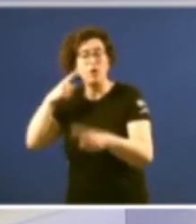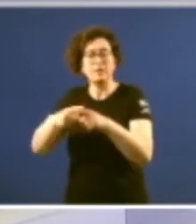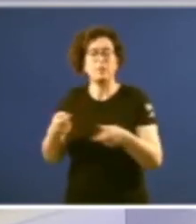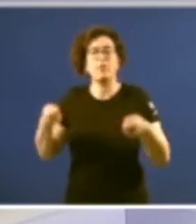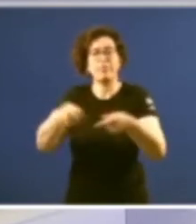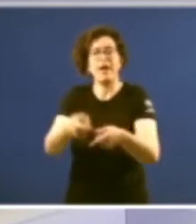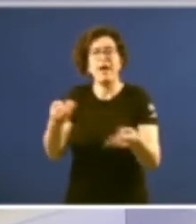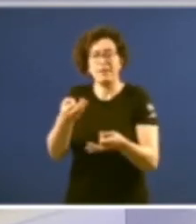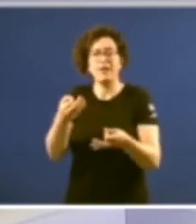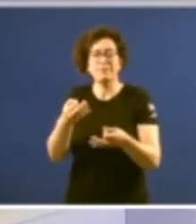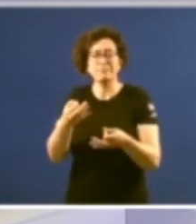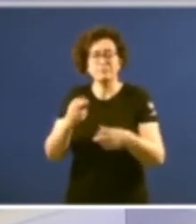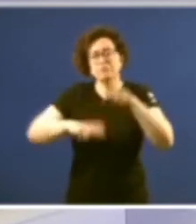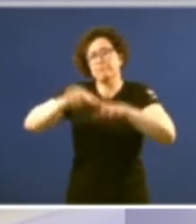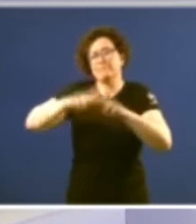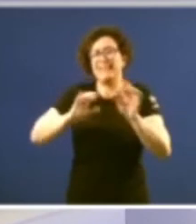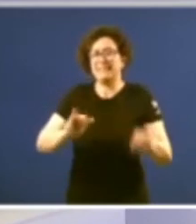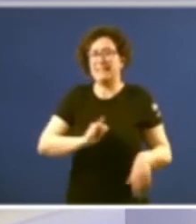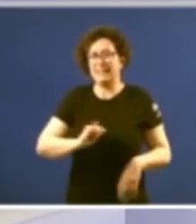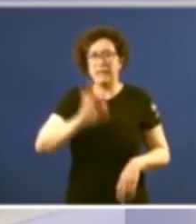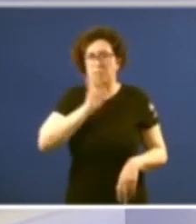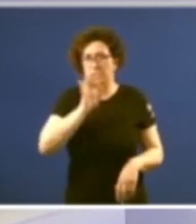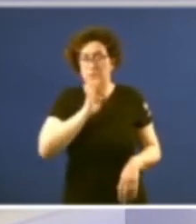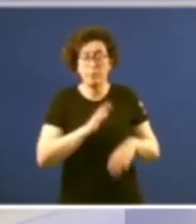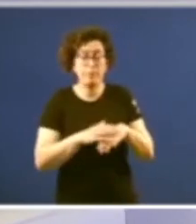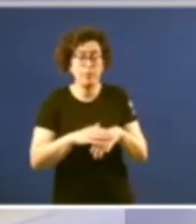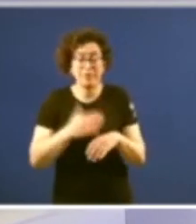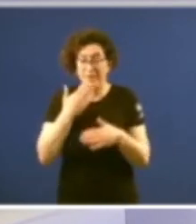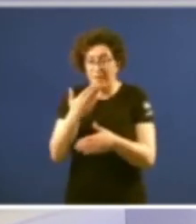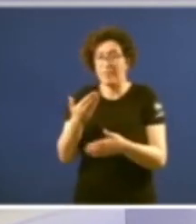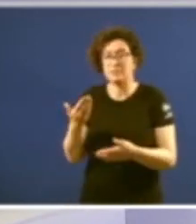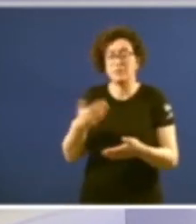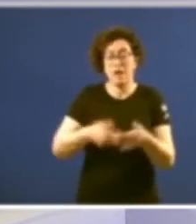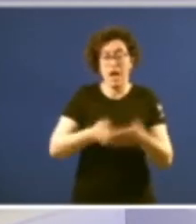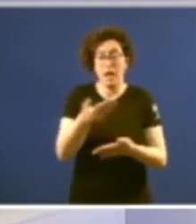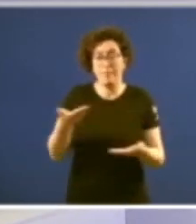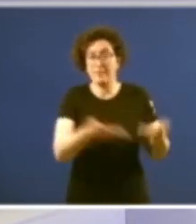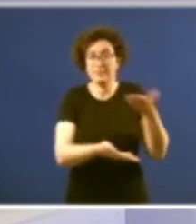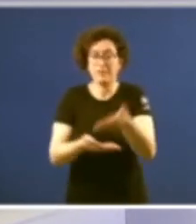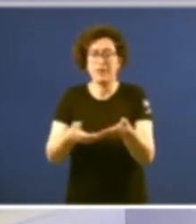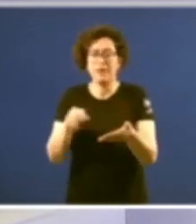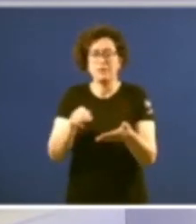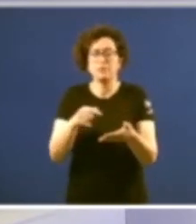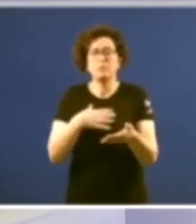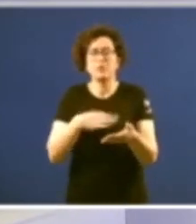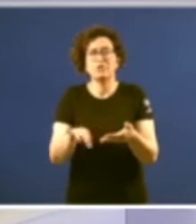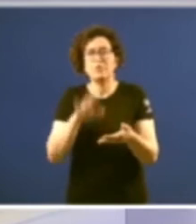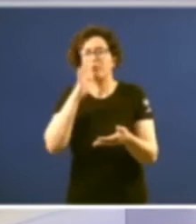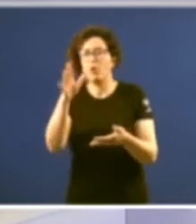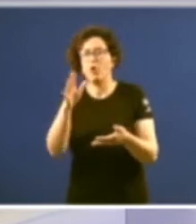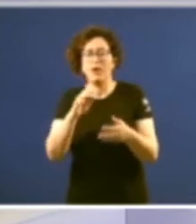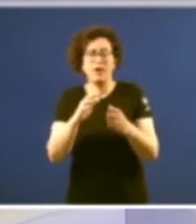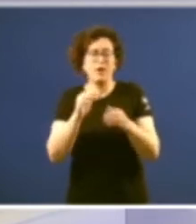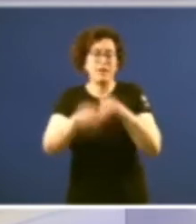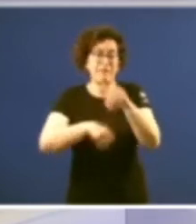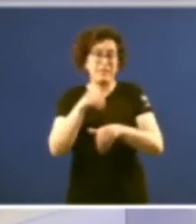da identidade galega unha contribución da prensa todo hai que decilo que non fixo posible co referendo do 21 de